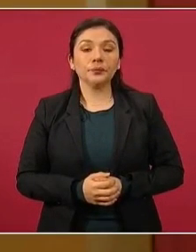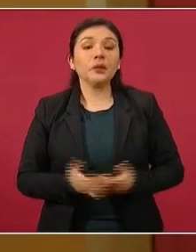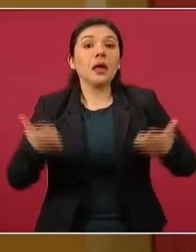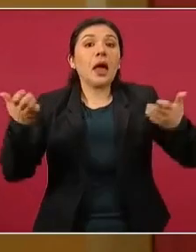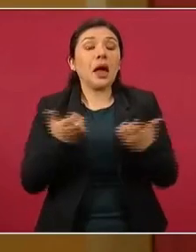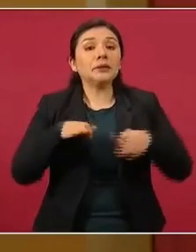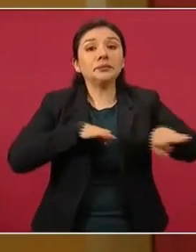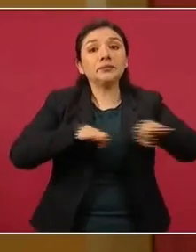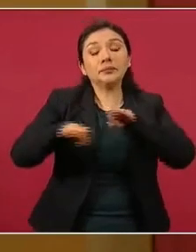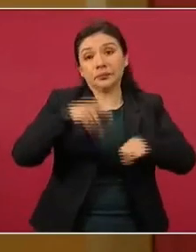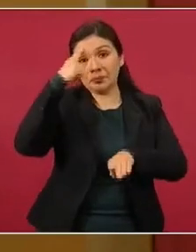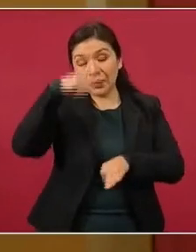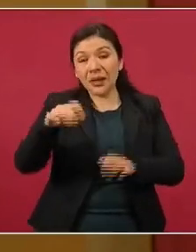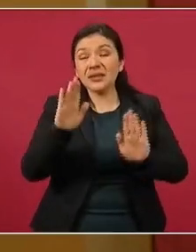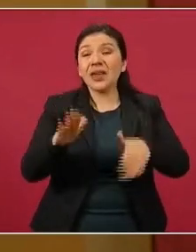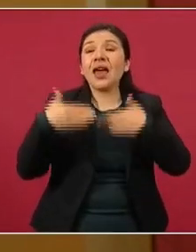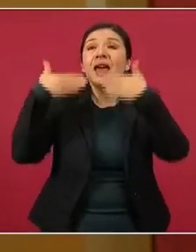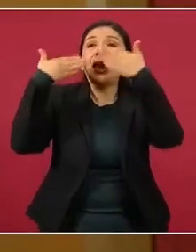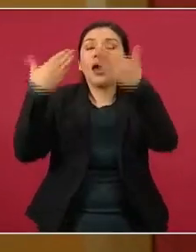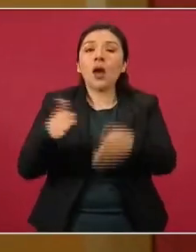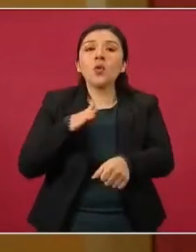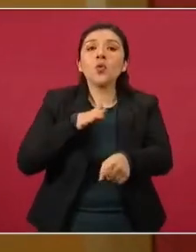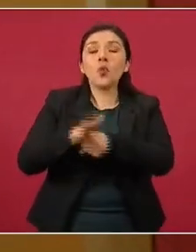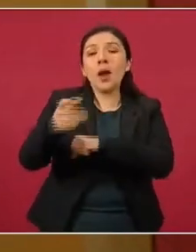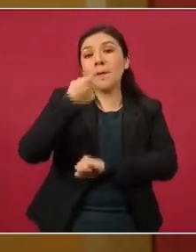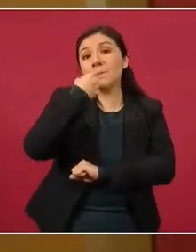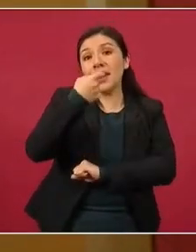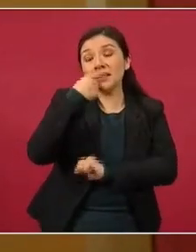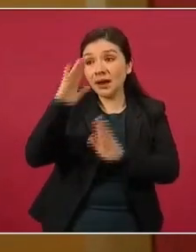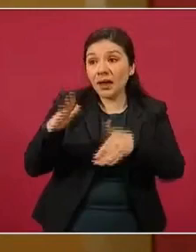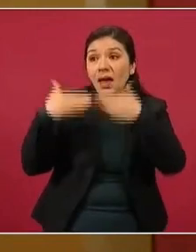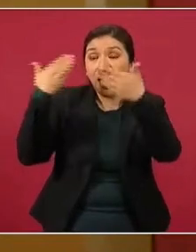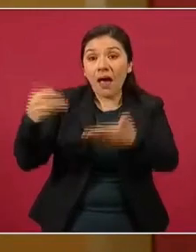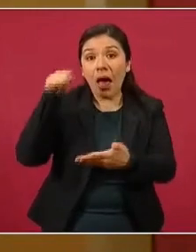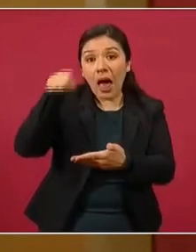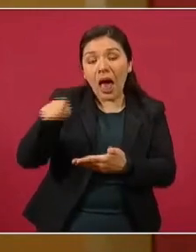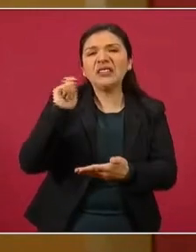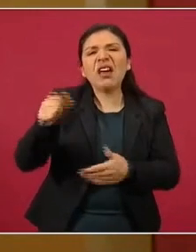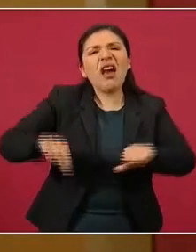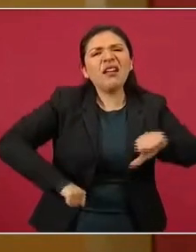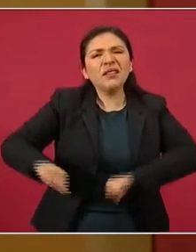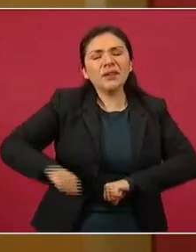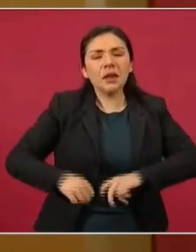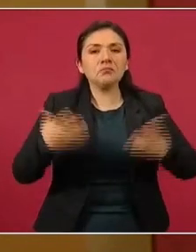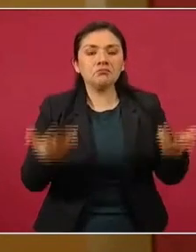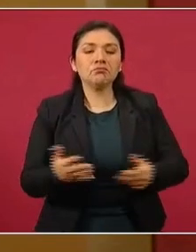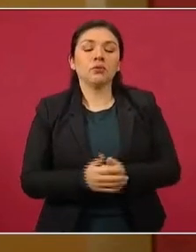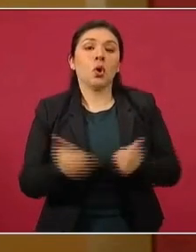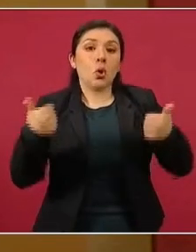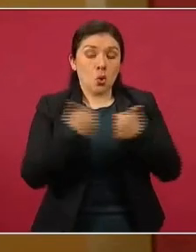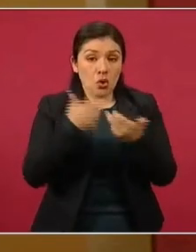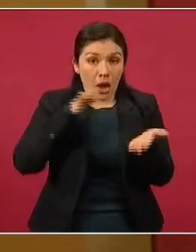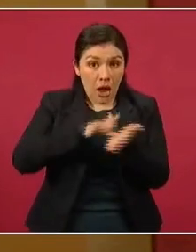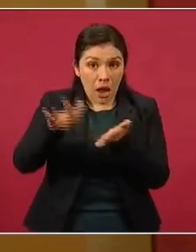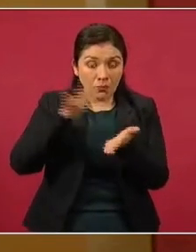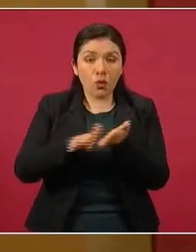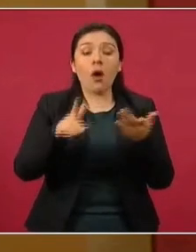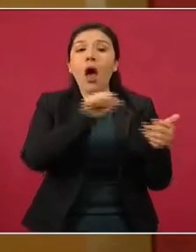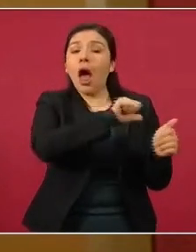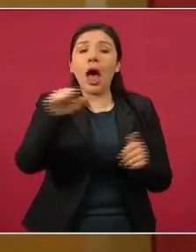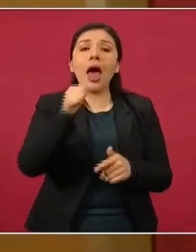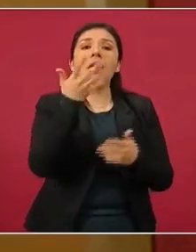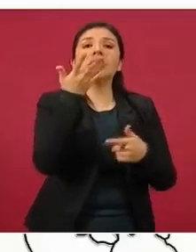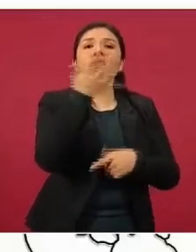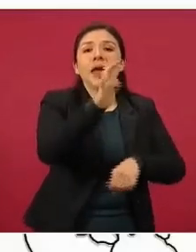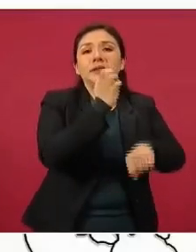participado también para el destino final de esos medicamentos, el apoyo ha sido a 10 estados.